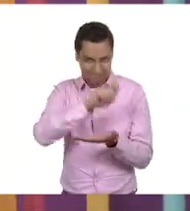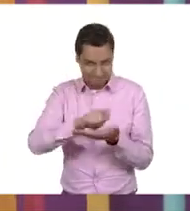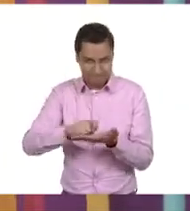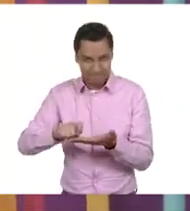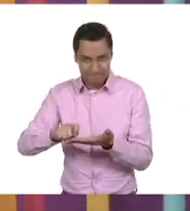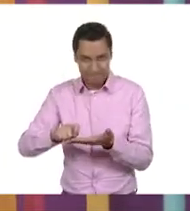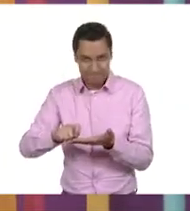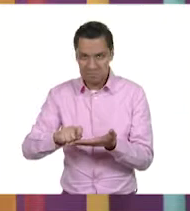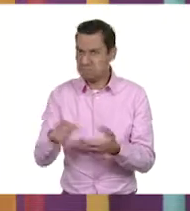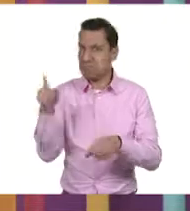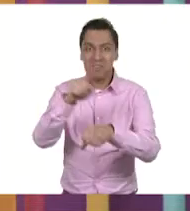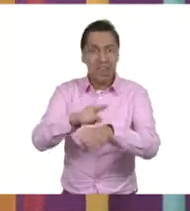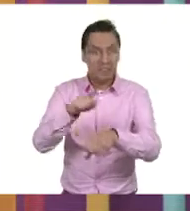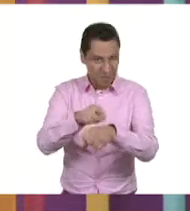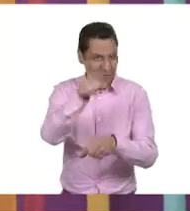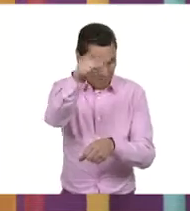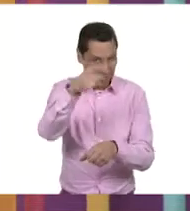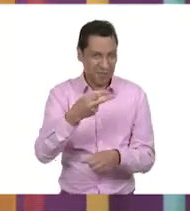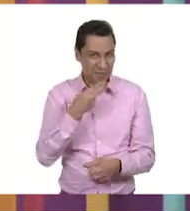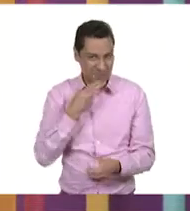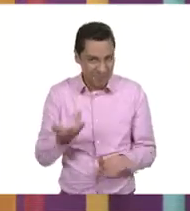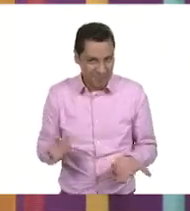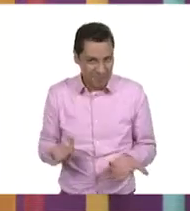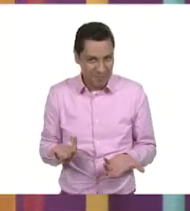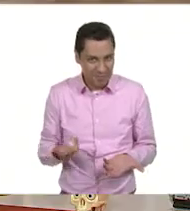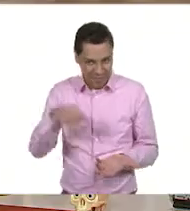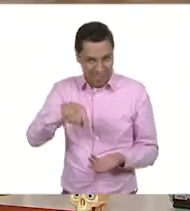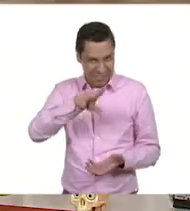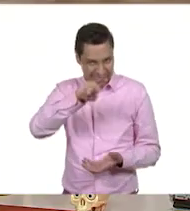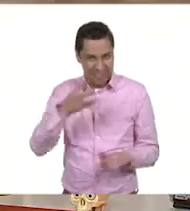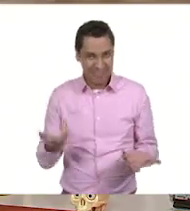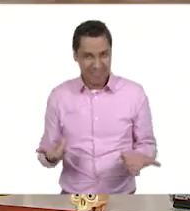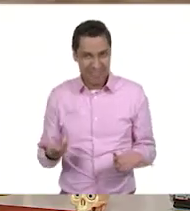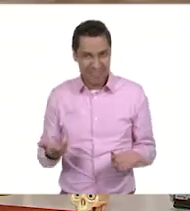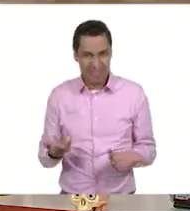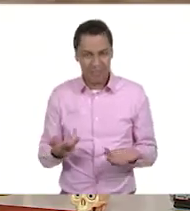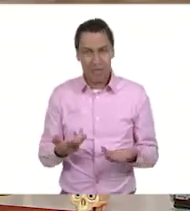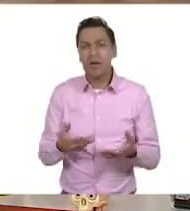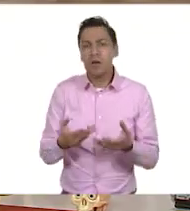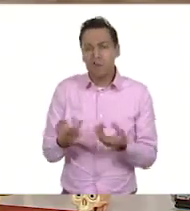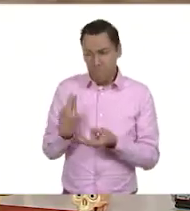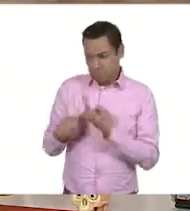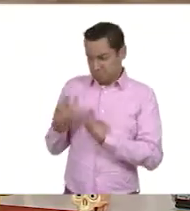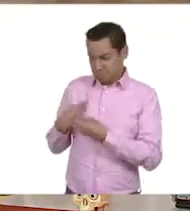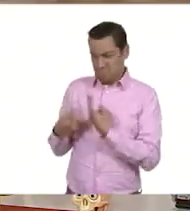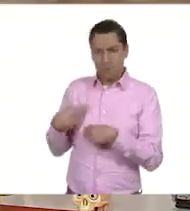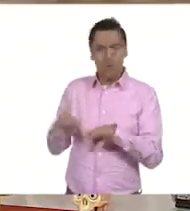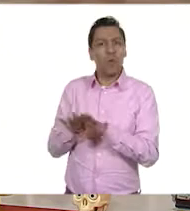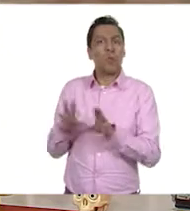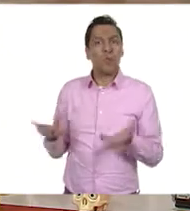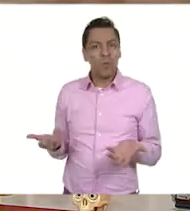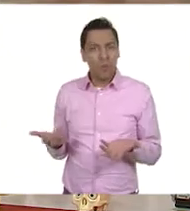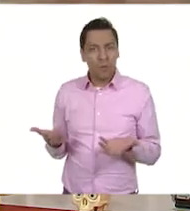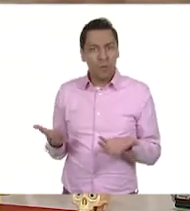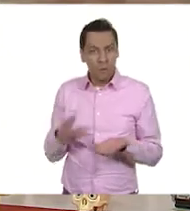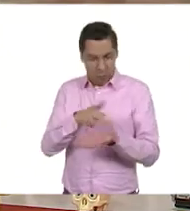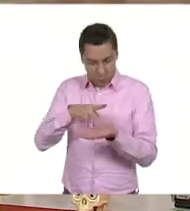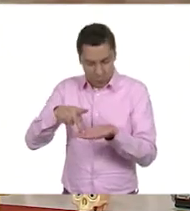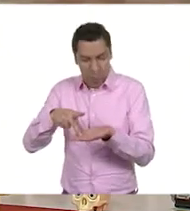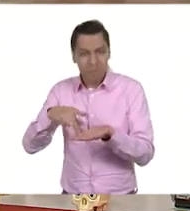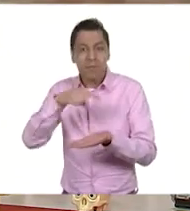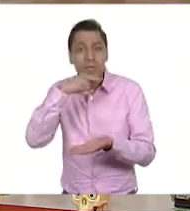Eso es algo que usamos todos los días, ¿verdad? Ajá. Y podríamos ver de qué está hecho. Exacto. Pero,